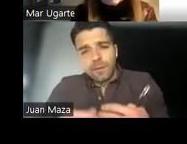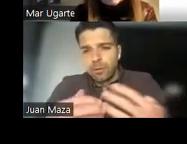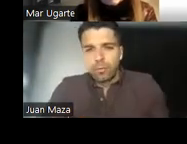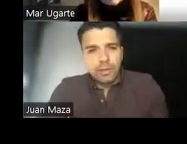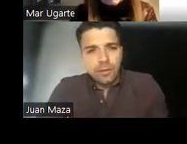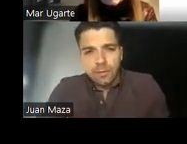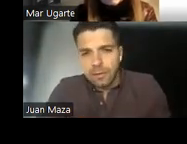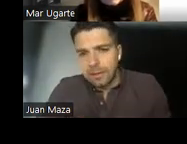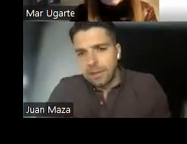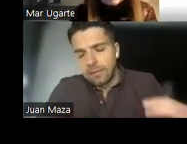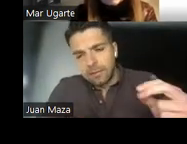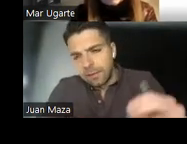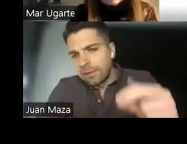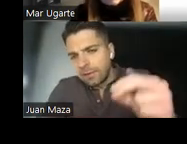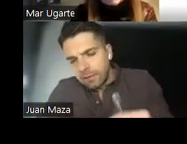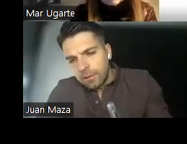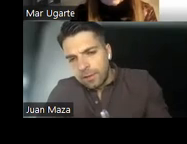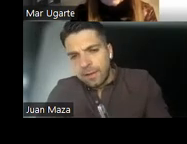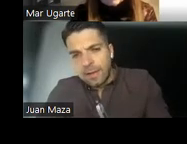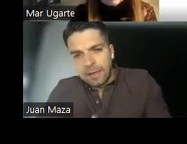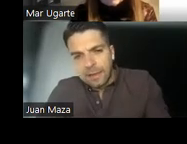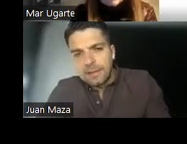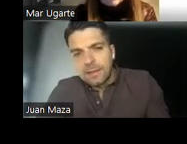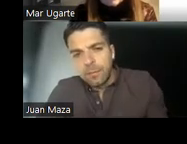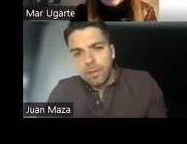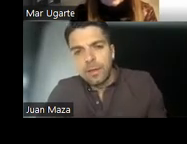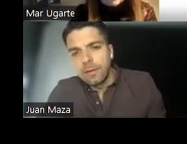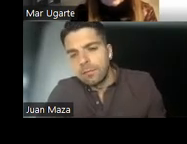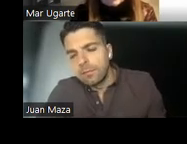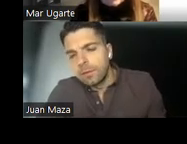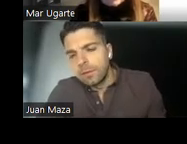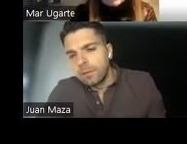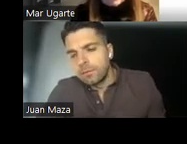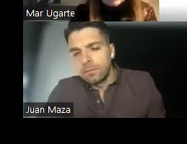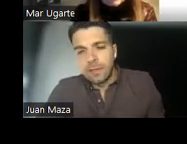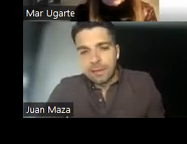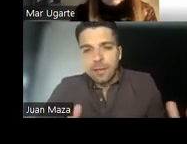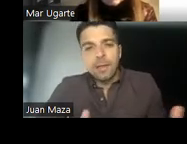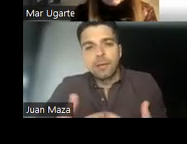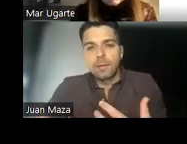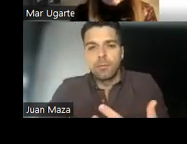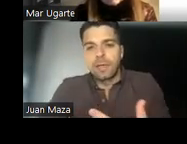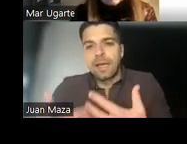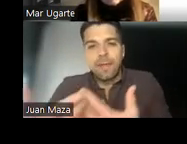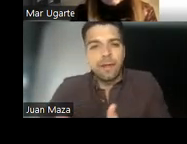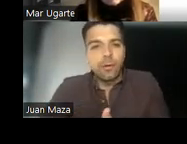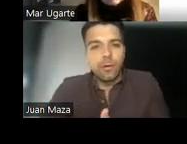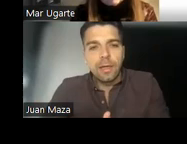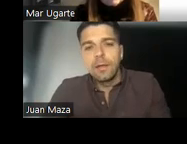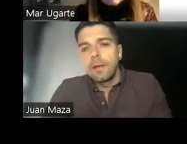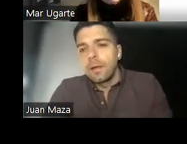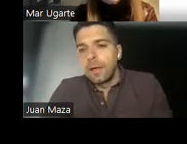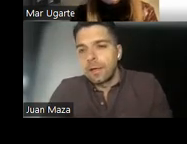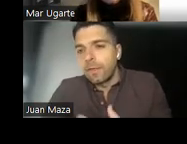Por supuesto, hay una serie de características muy llamativas, como que cada